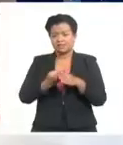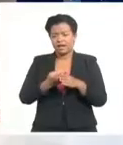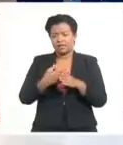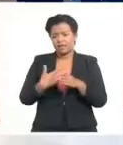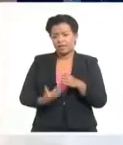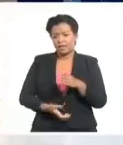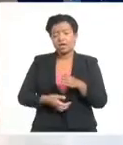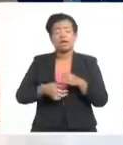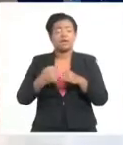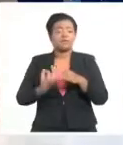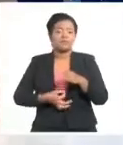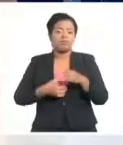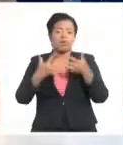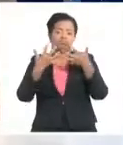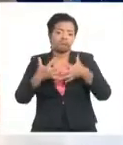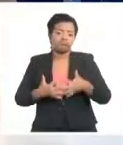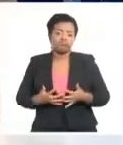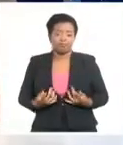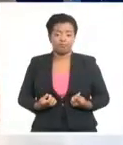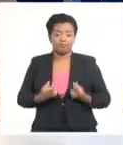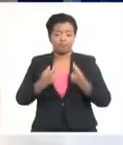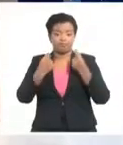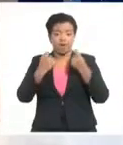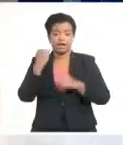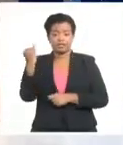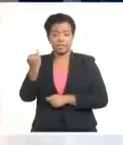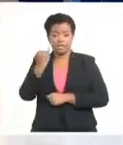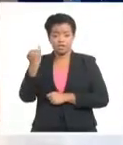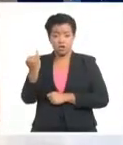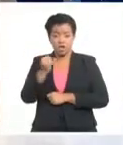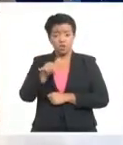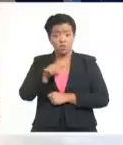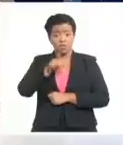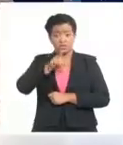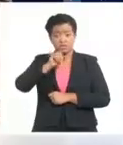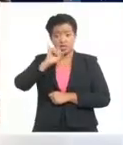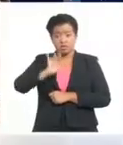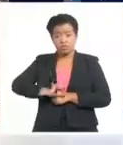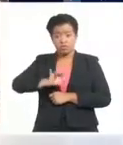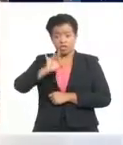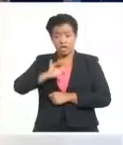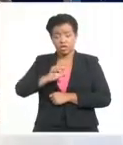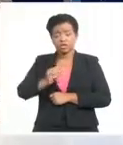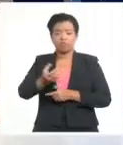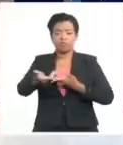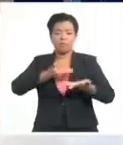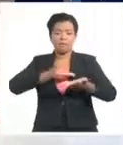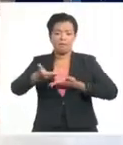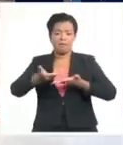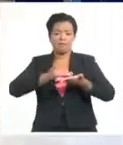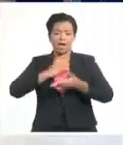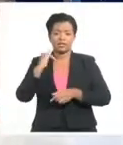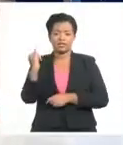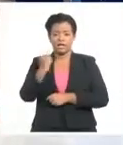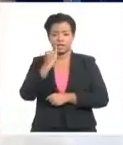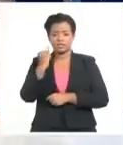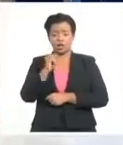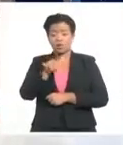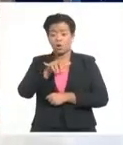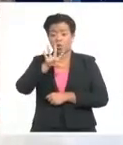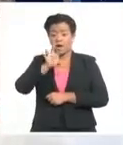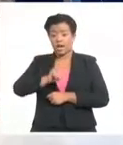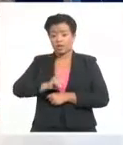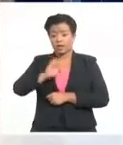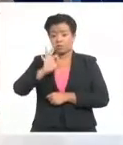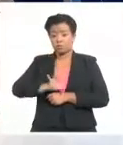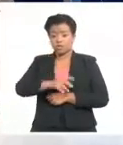PIB global, más del 16% del comercio internacional y del 40% de la población